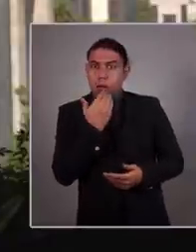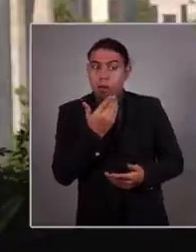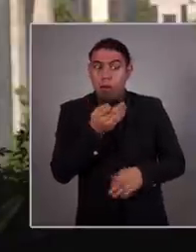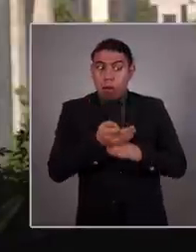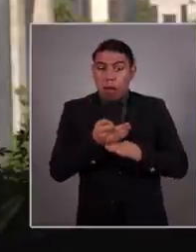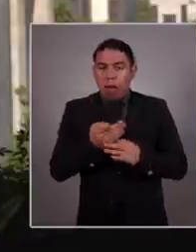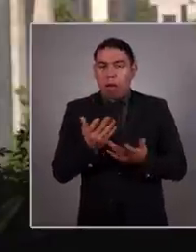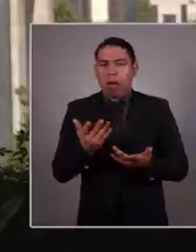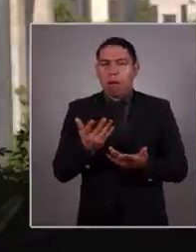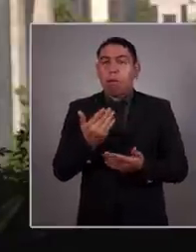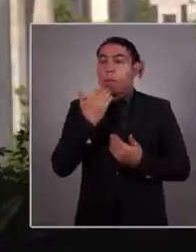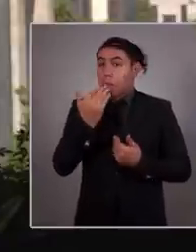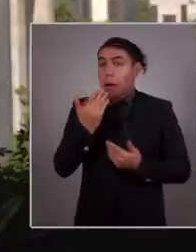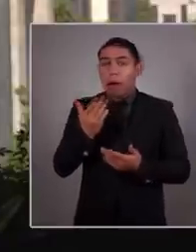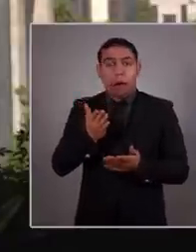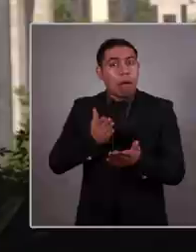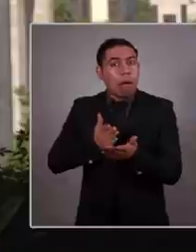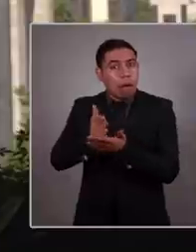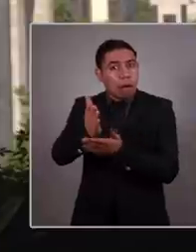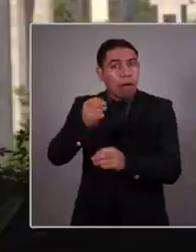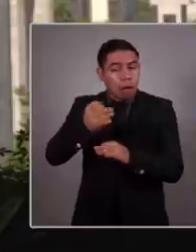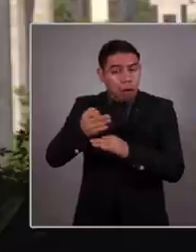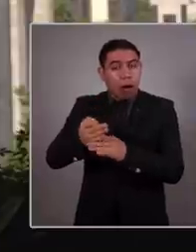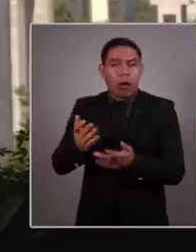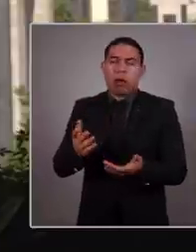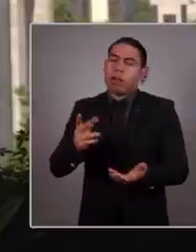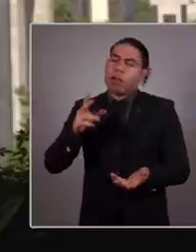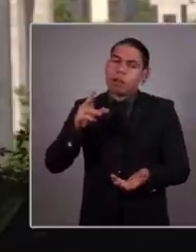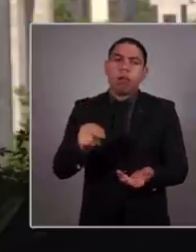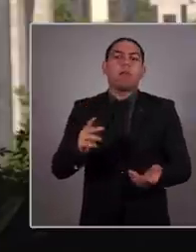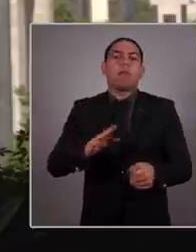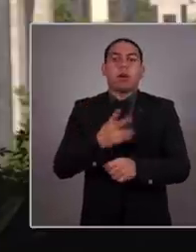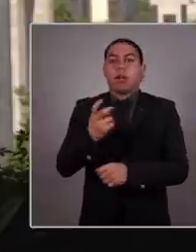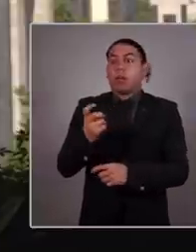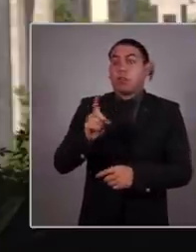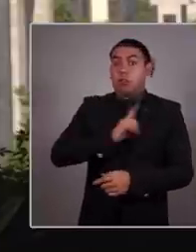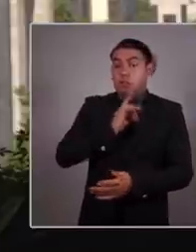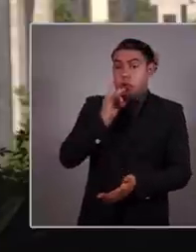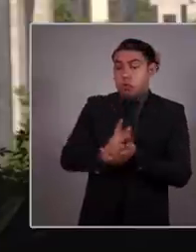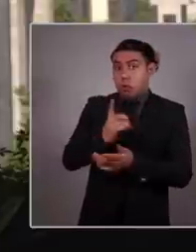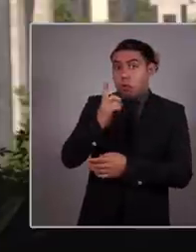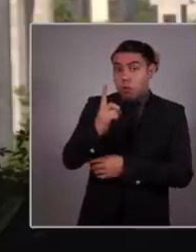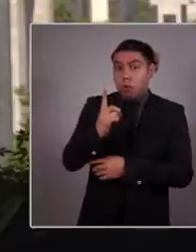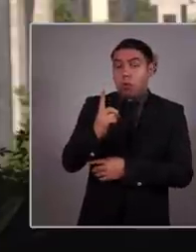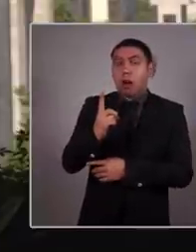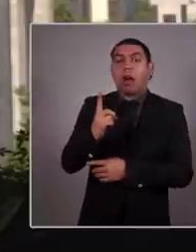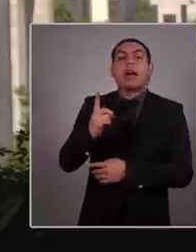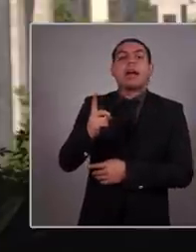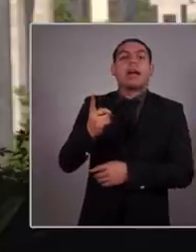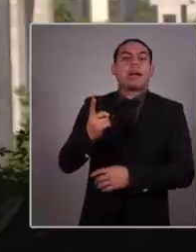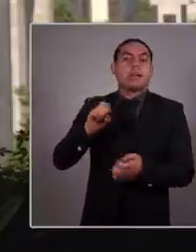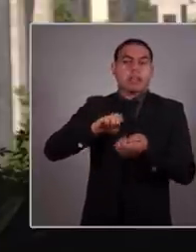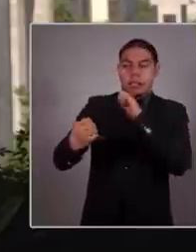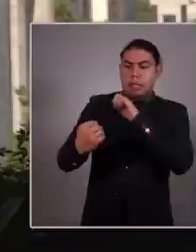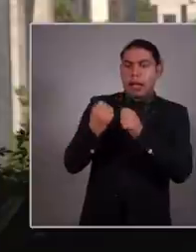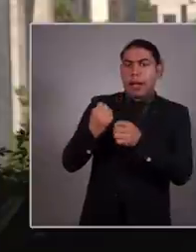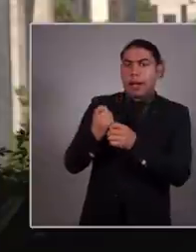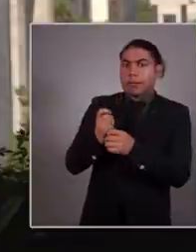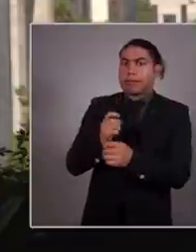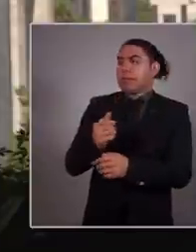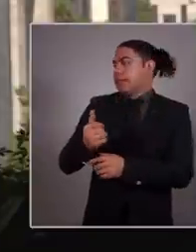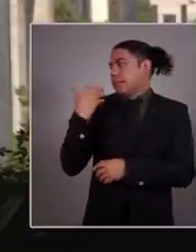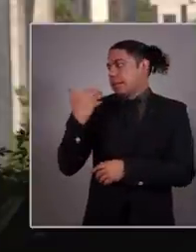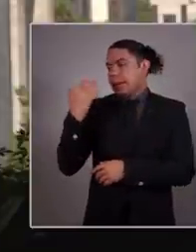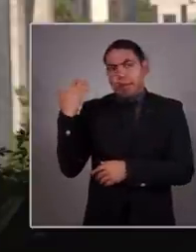cosas van por buen camino. Que quede claro, hoy el único adversario de México es la vuelta al pasado. Construir un nuevo trato significa